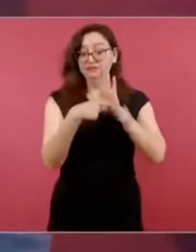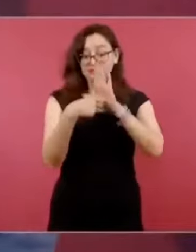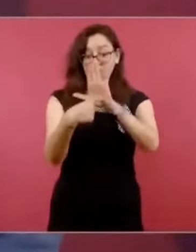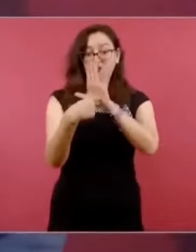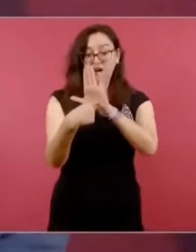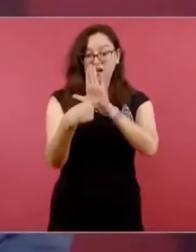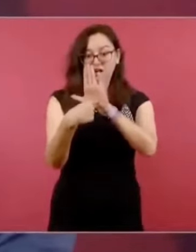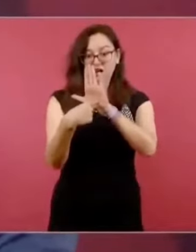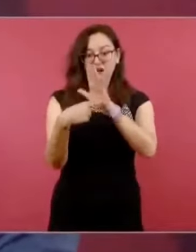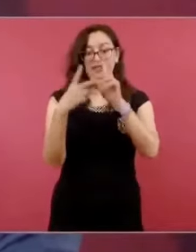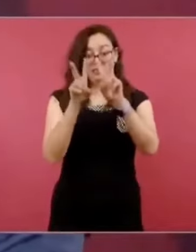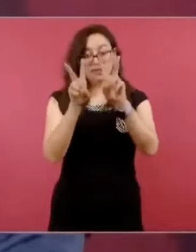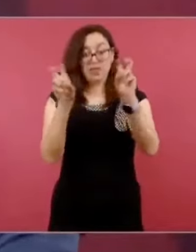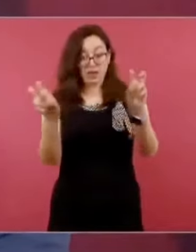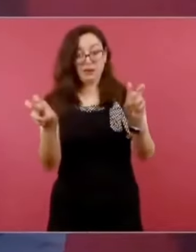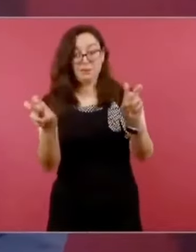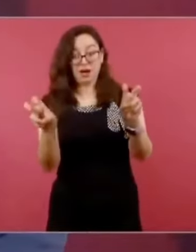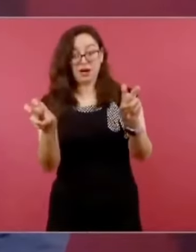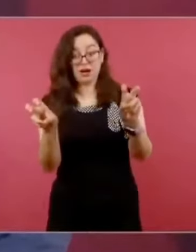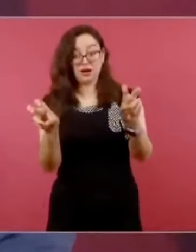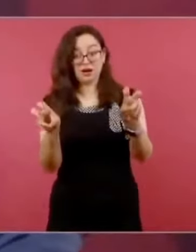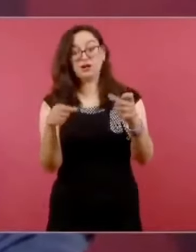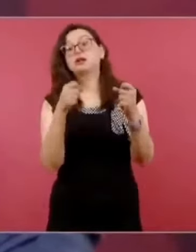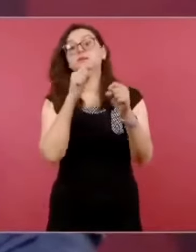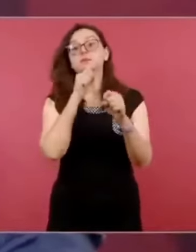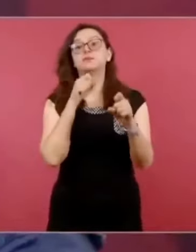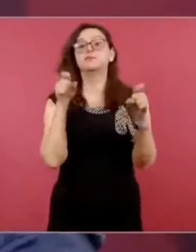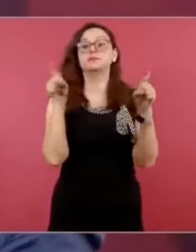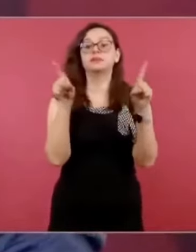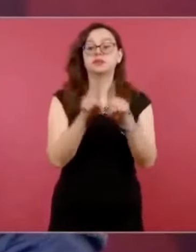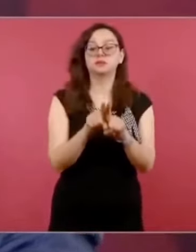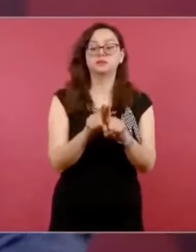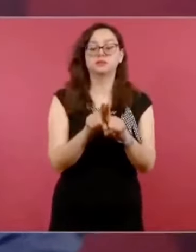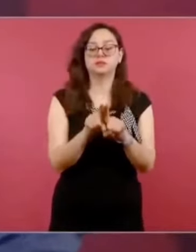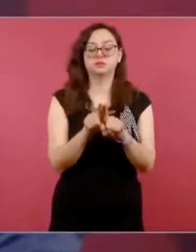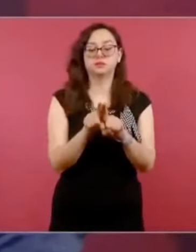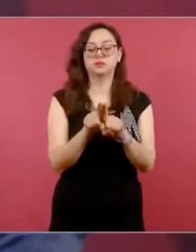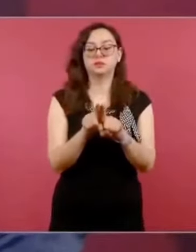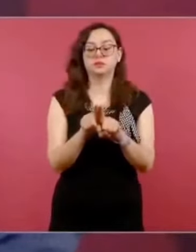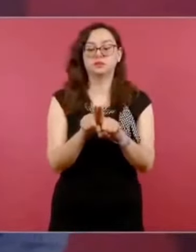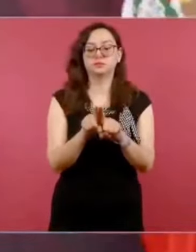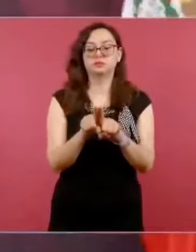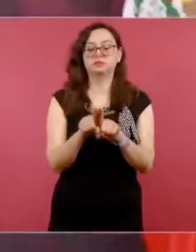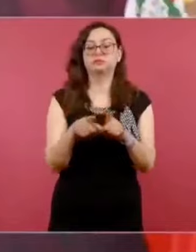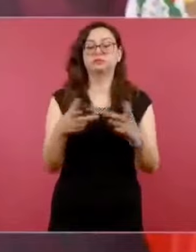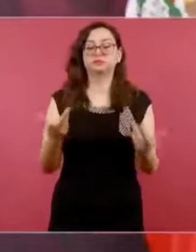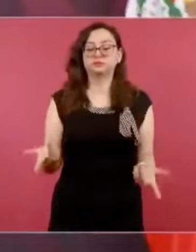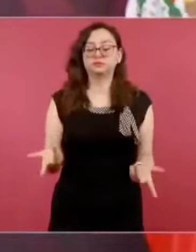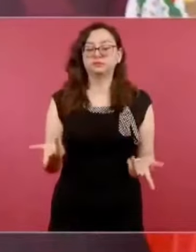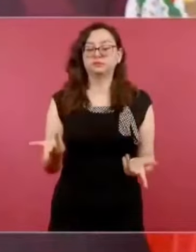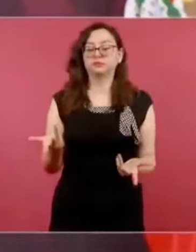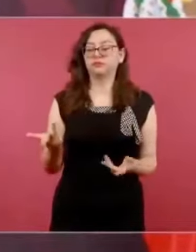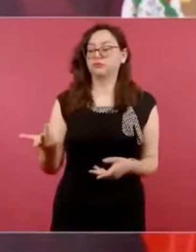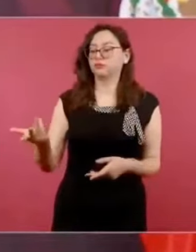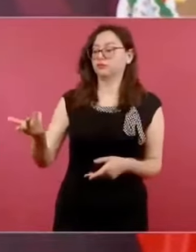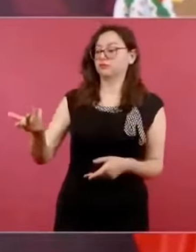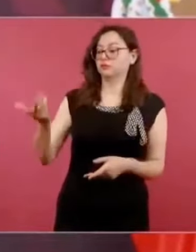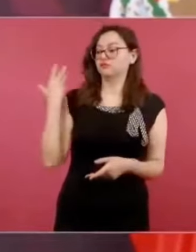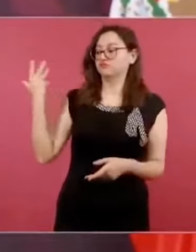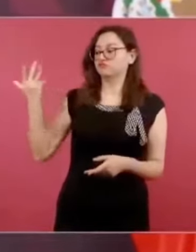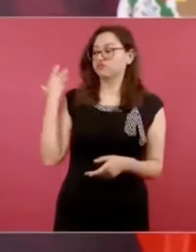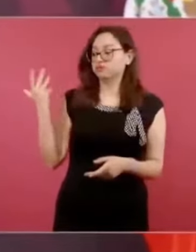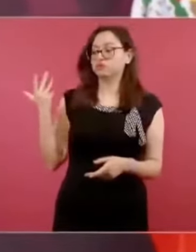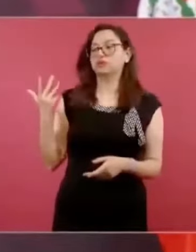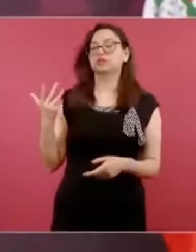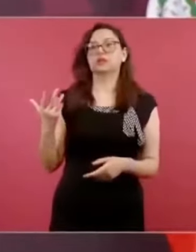el que dos ministros le hayan corregido la plana al Poder